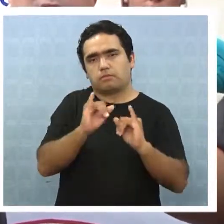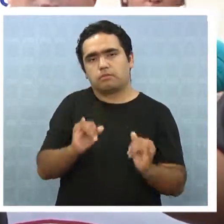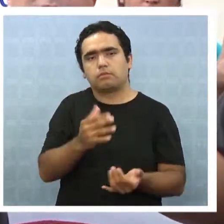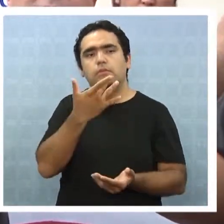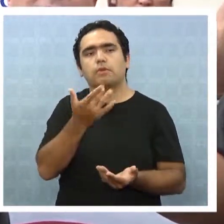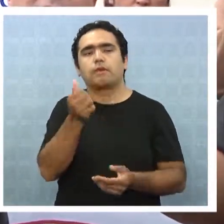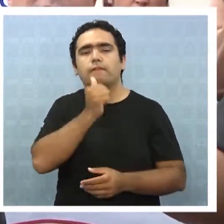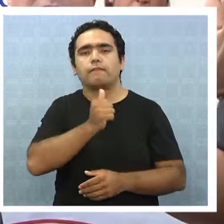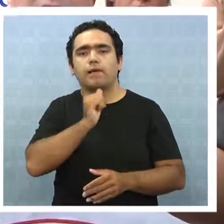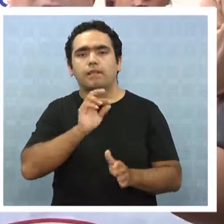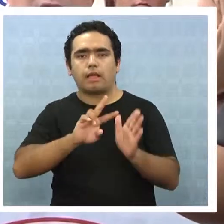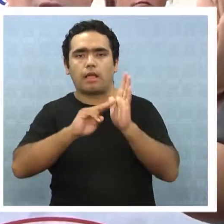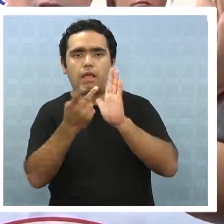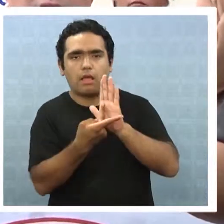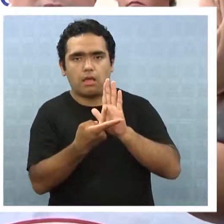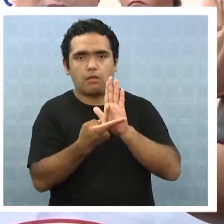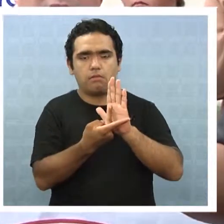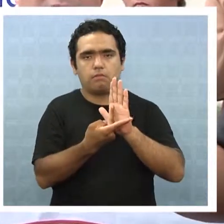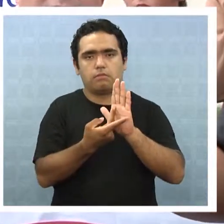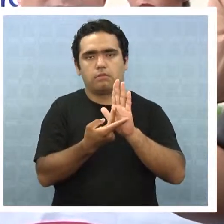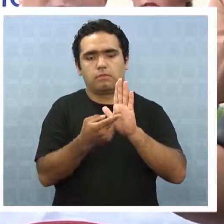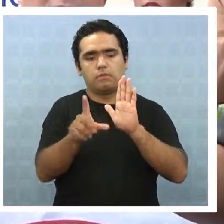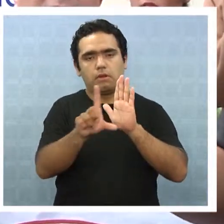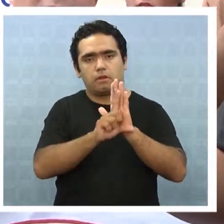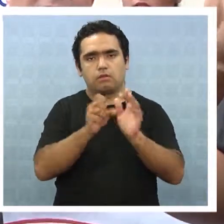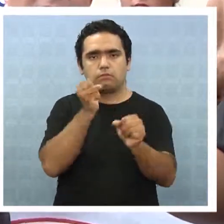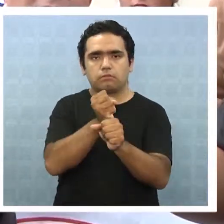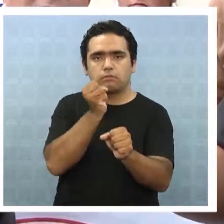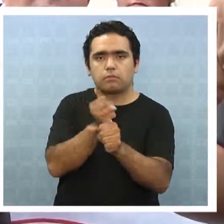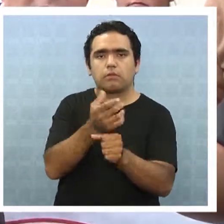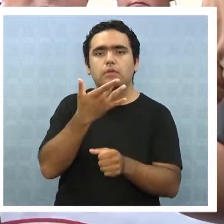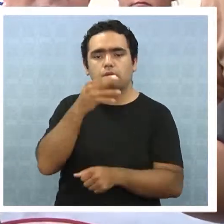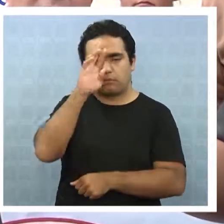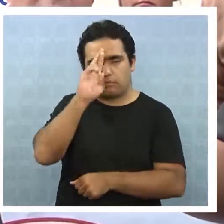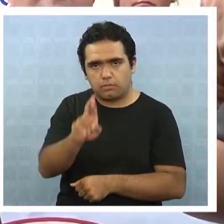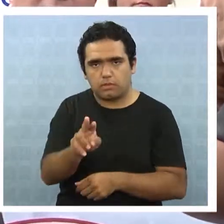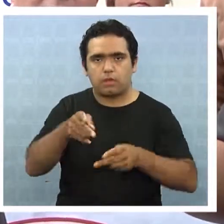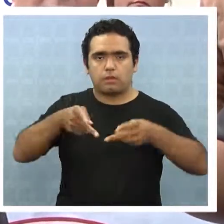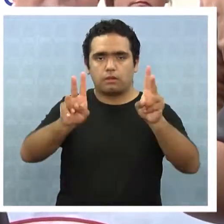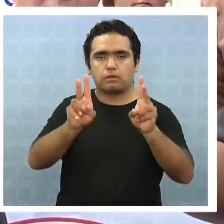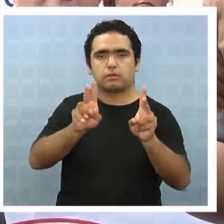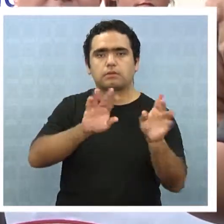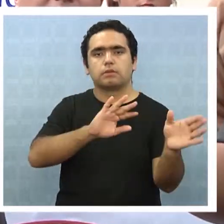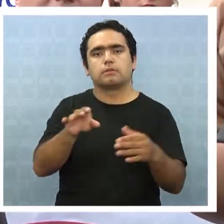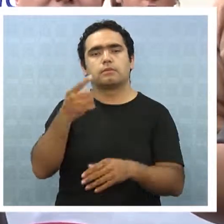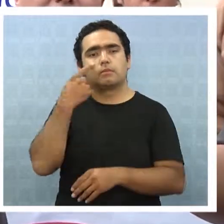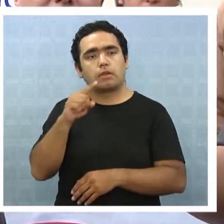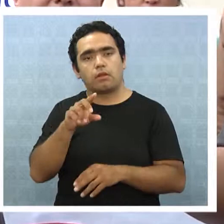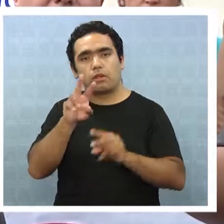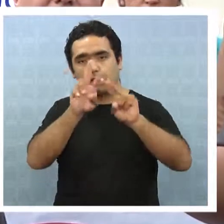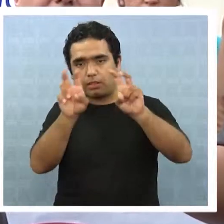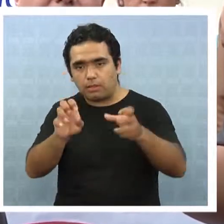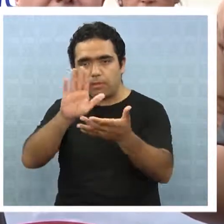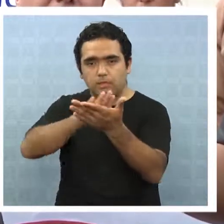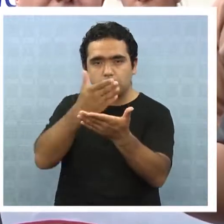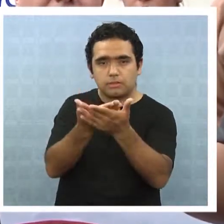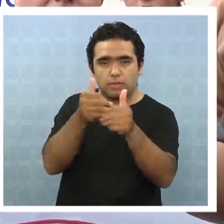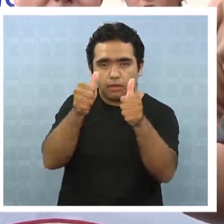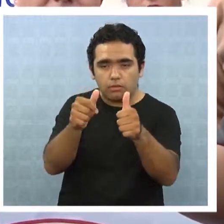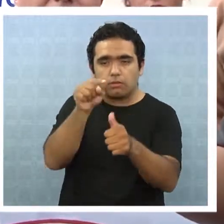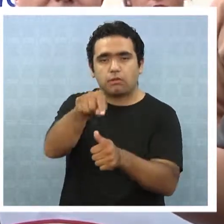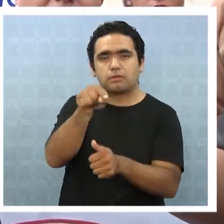porque no hay una reforma laboral que realmente respete sus derechos, pero en lo particular y en el sector público, el sector salud